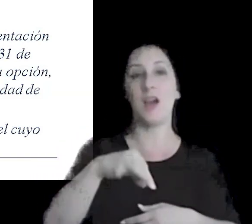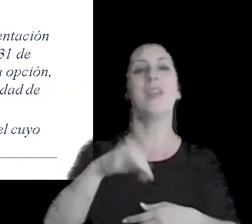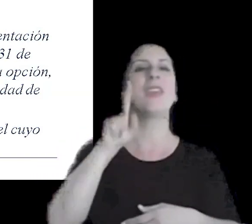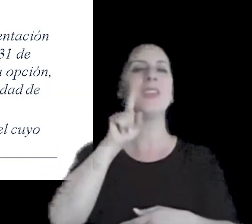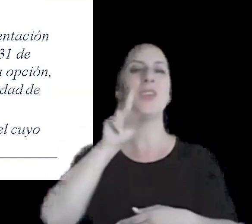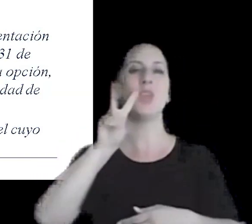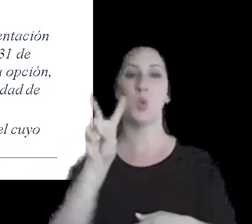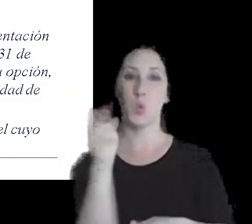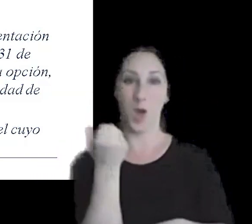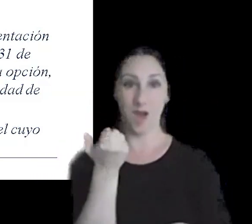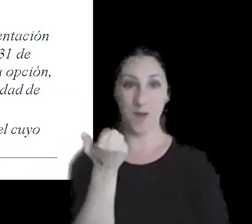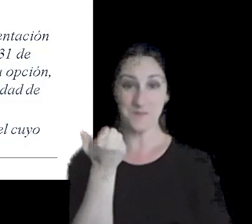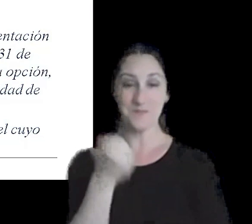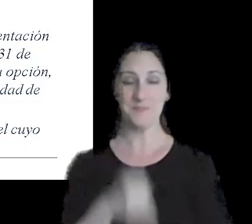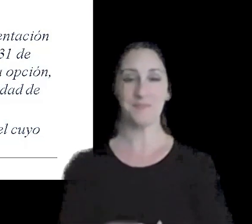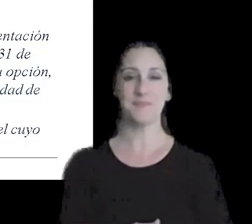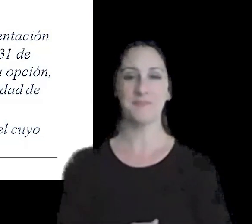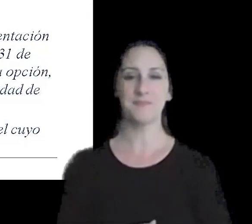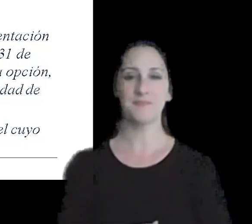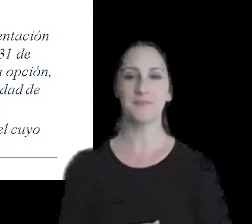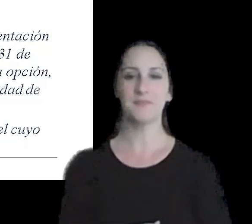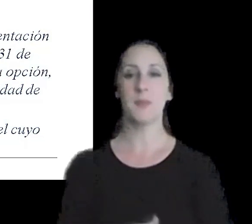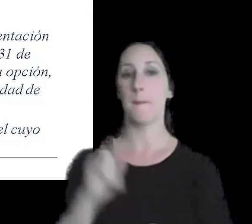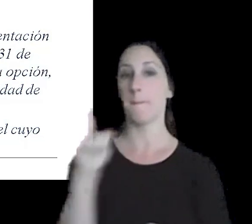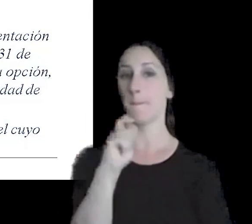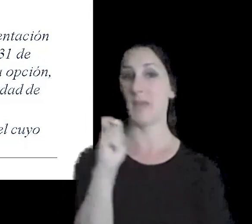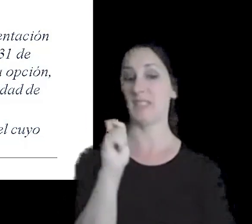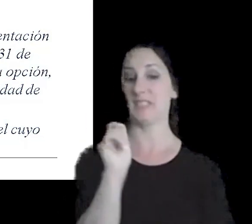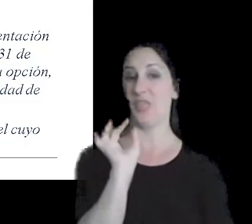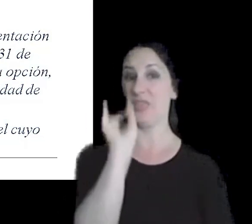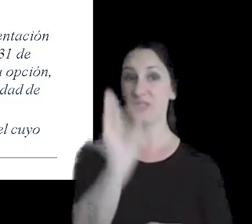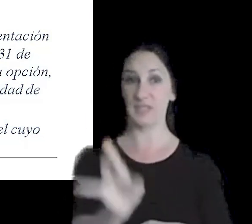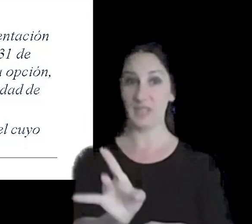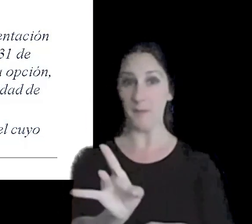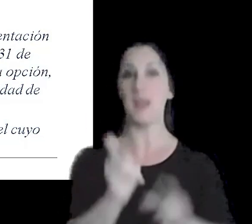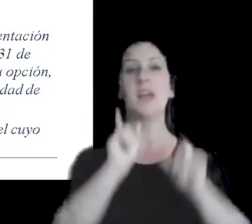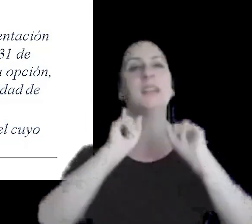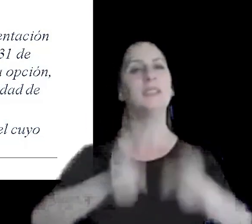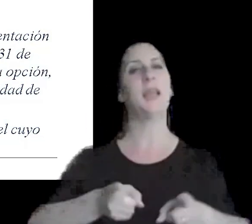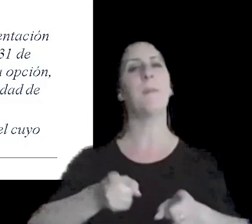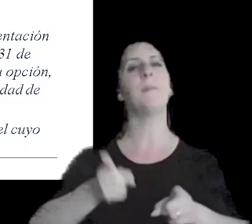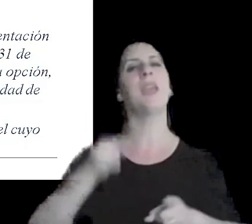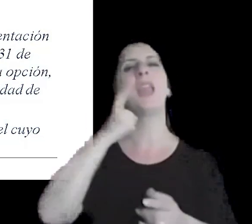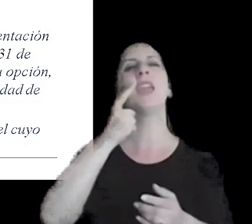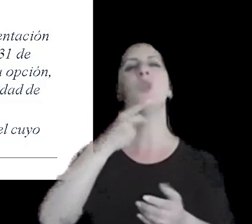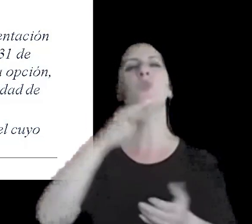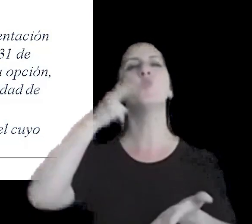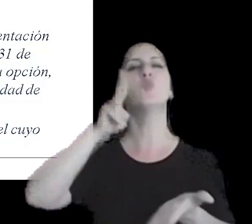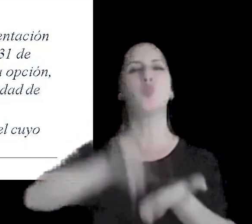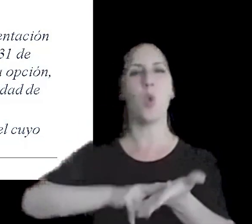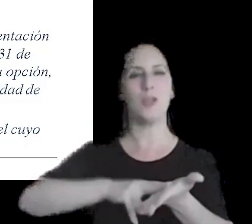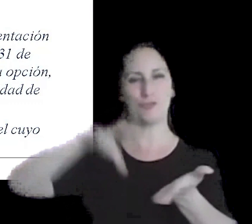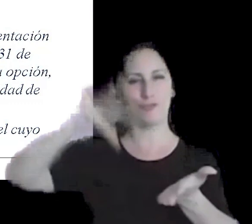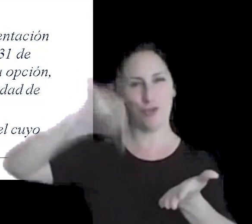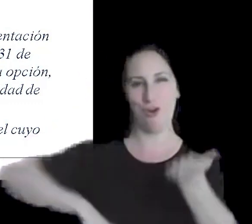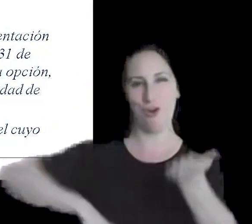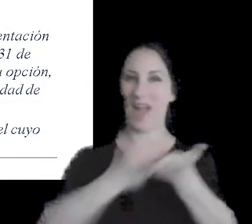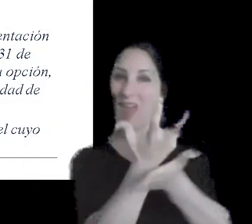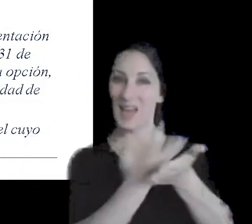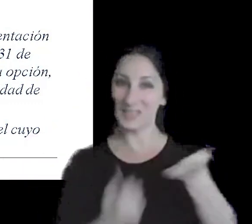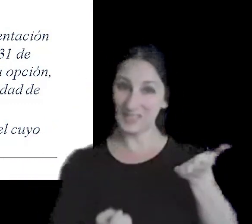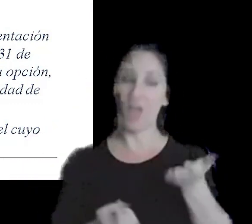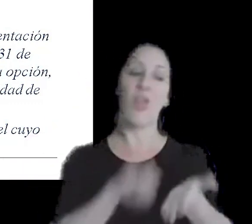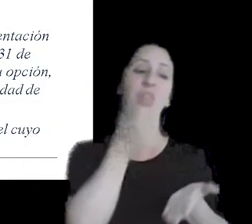agregado para el mes de diciembre así como del impuesto a las ganancias tanto para la presentación de